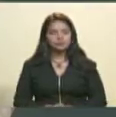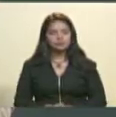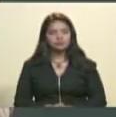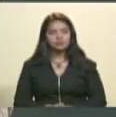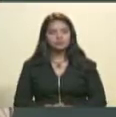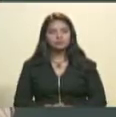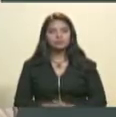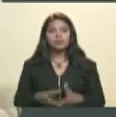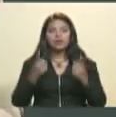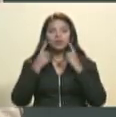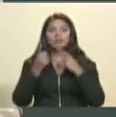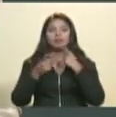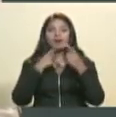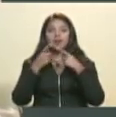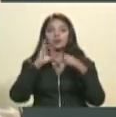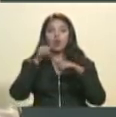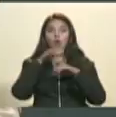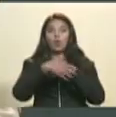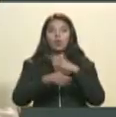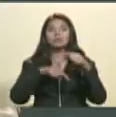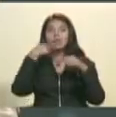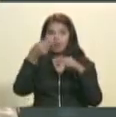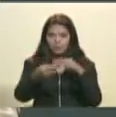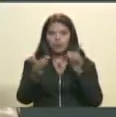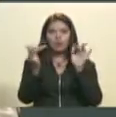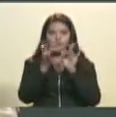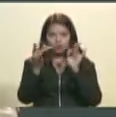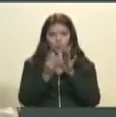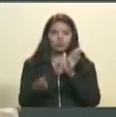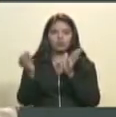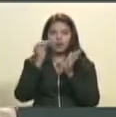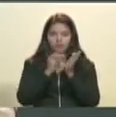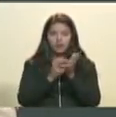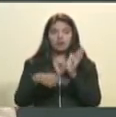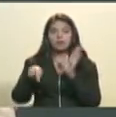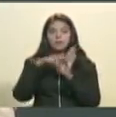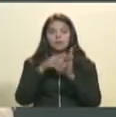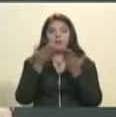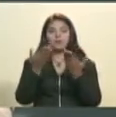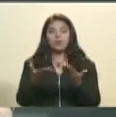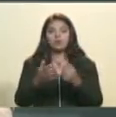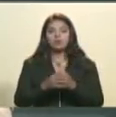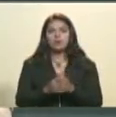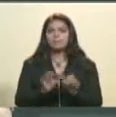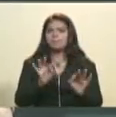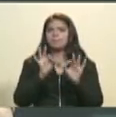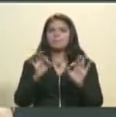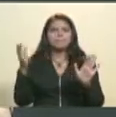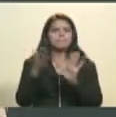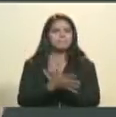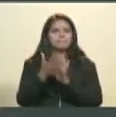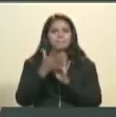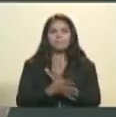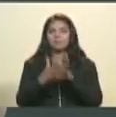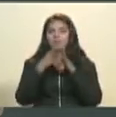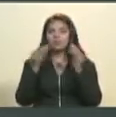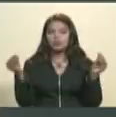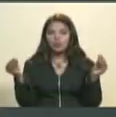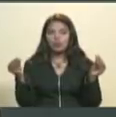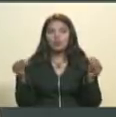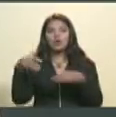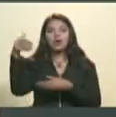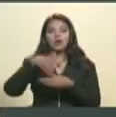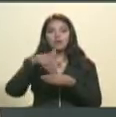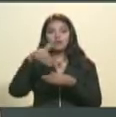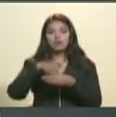Declaraciones de Jorge Rodríguez que vamos a transmitir en cuestiones de minutos. Reiteramos que justamente todo lo que fue la